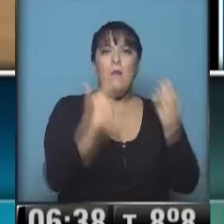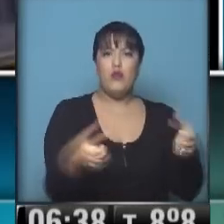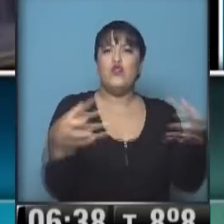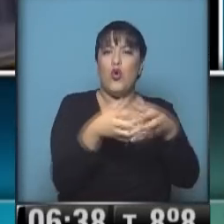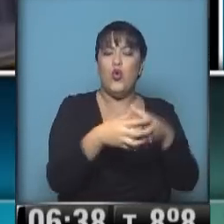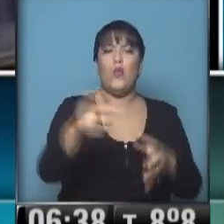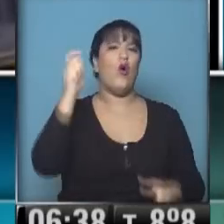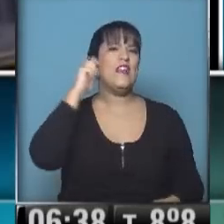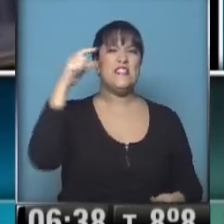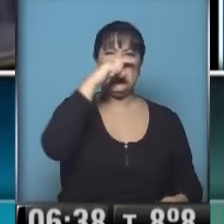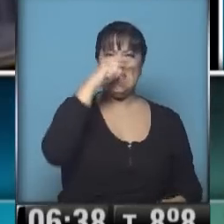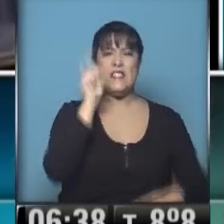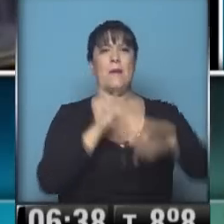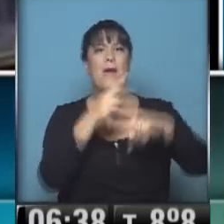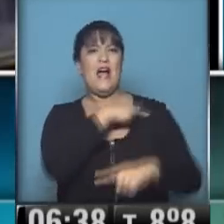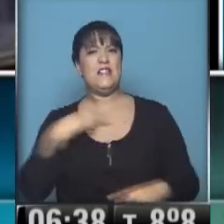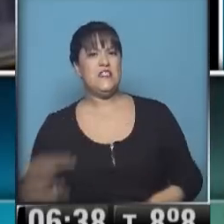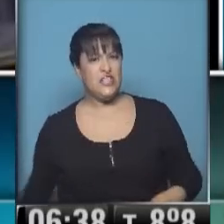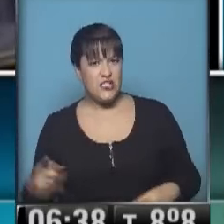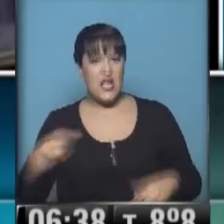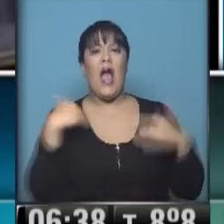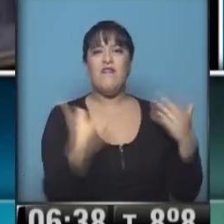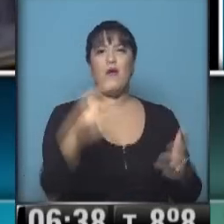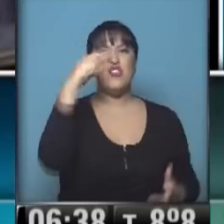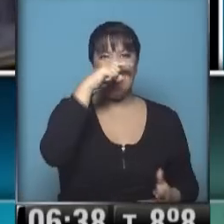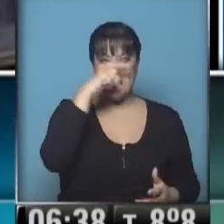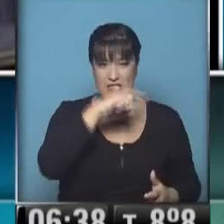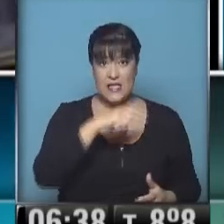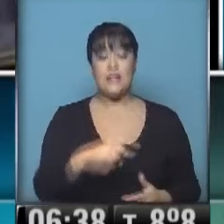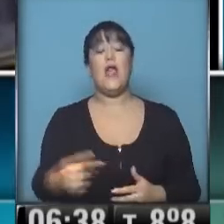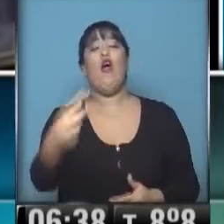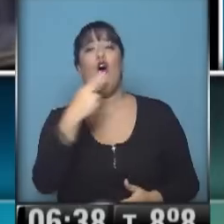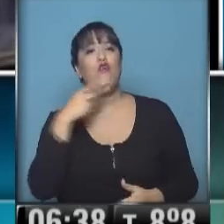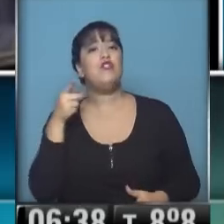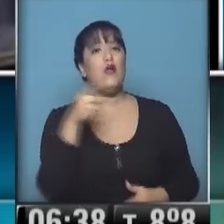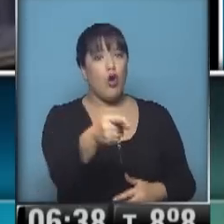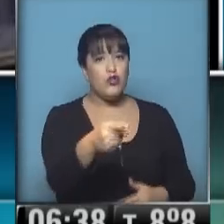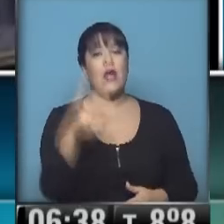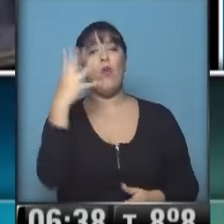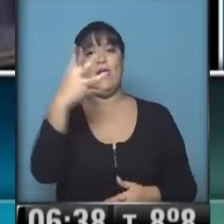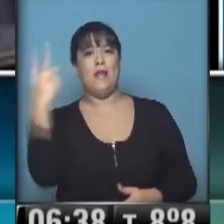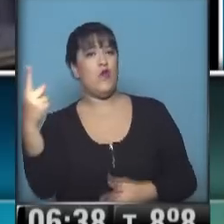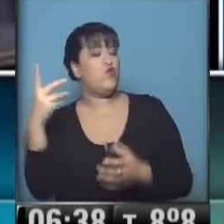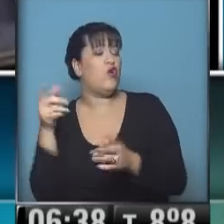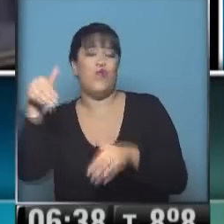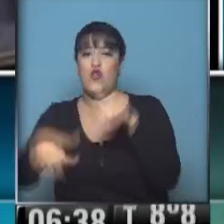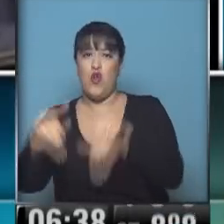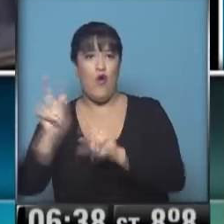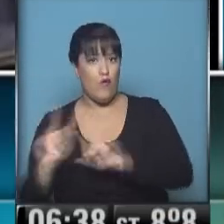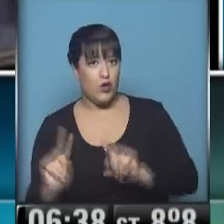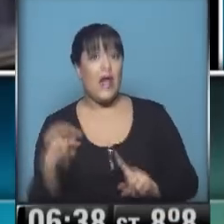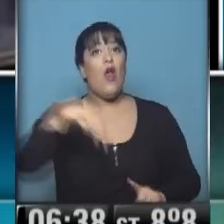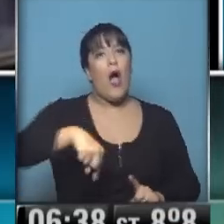Hubo 124 votos a favor, 41 abstenciones y 11 en contra. Se resolvió definir una